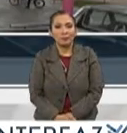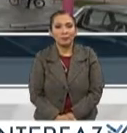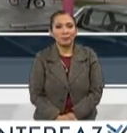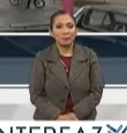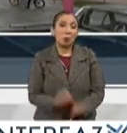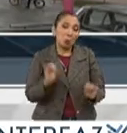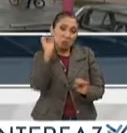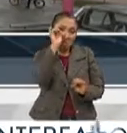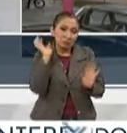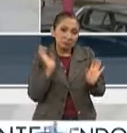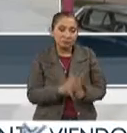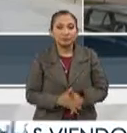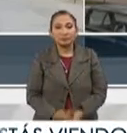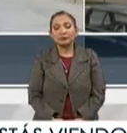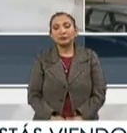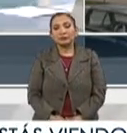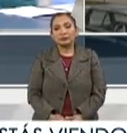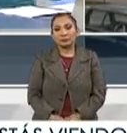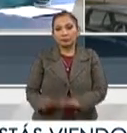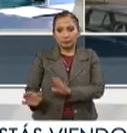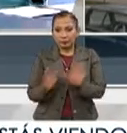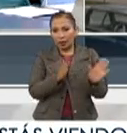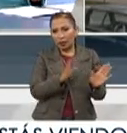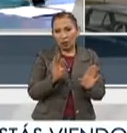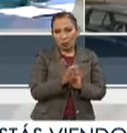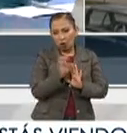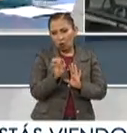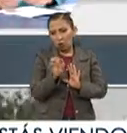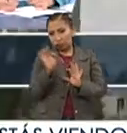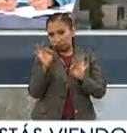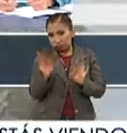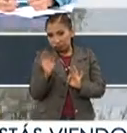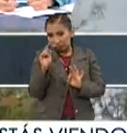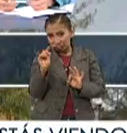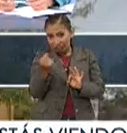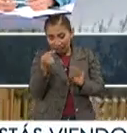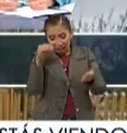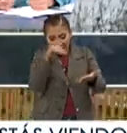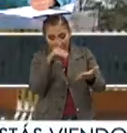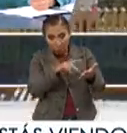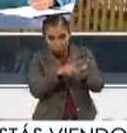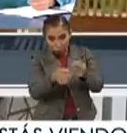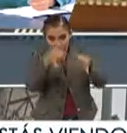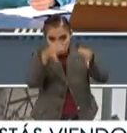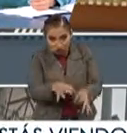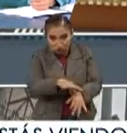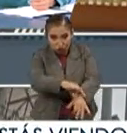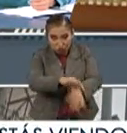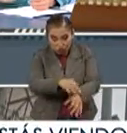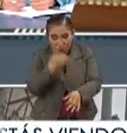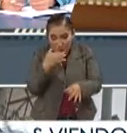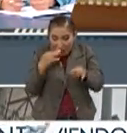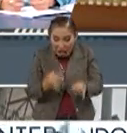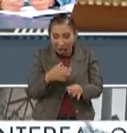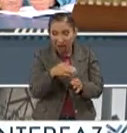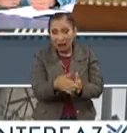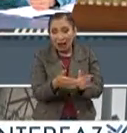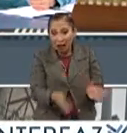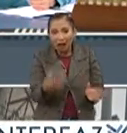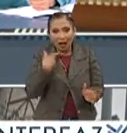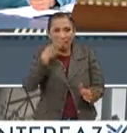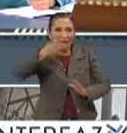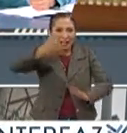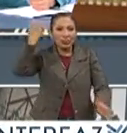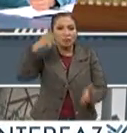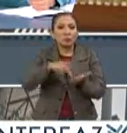o opinar. ¿Qué tan técnicamente, digamos, correctos deben estar estos proyectos? Platicábamos, hemos platicado varias veces de un